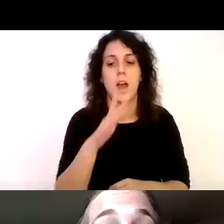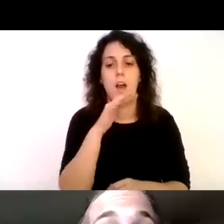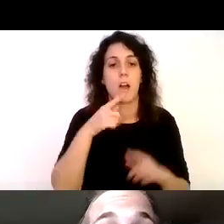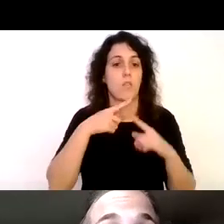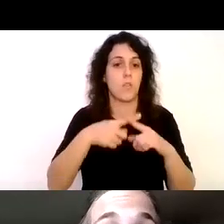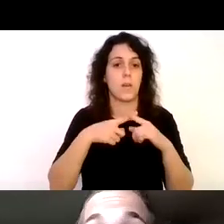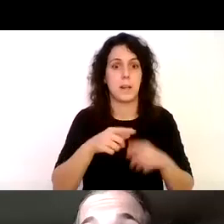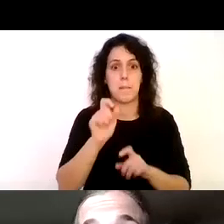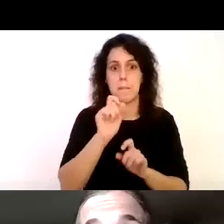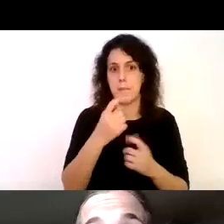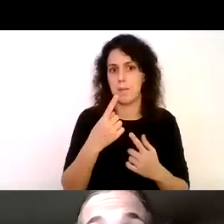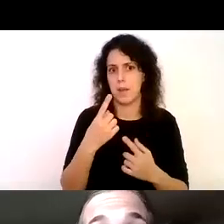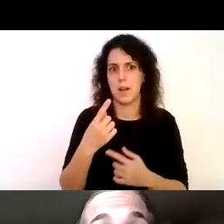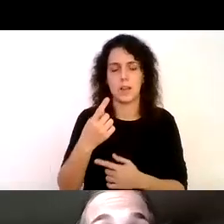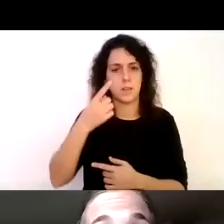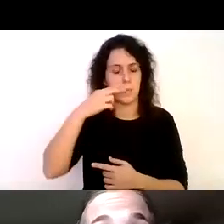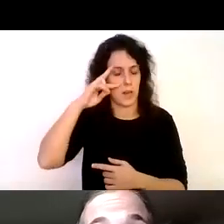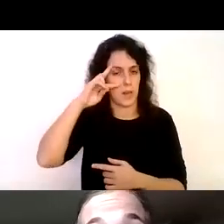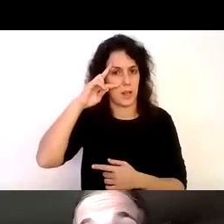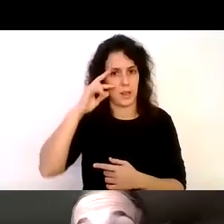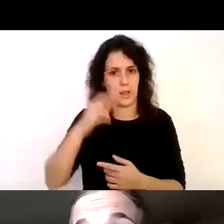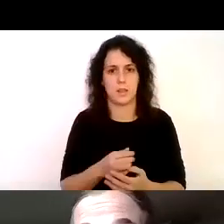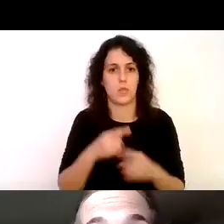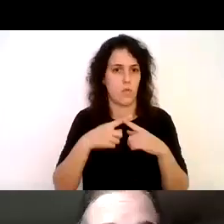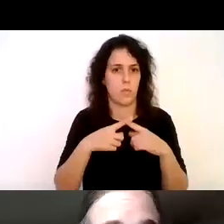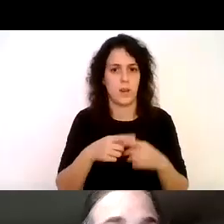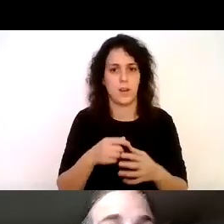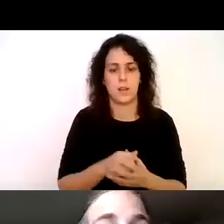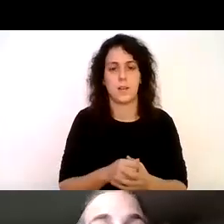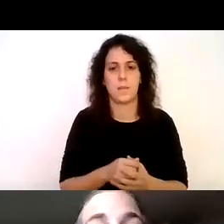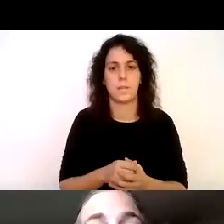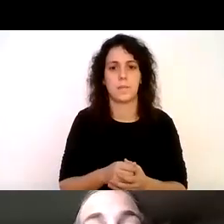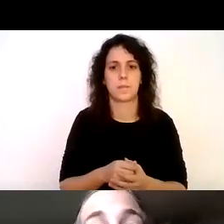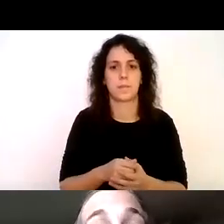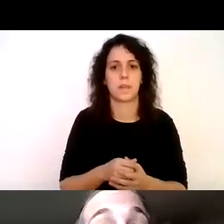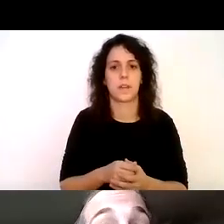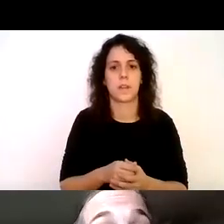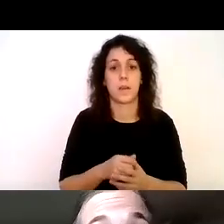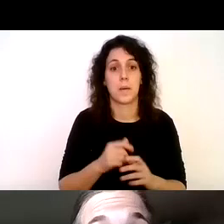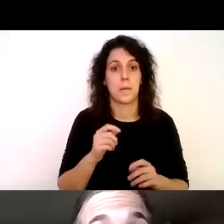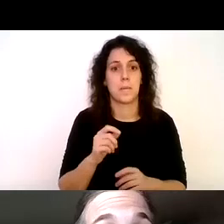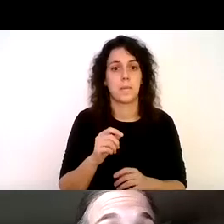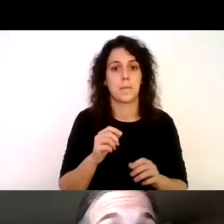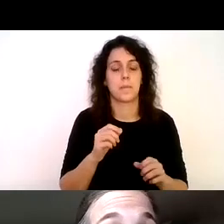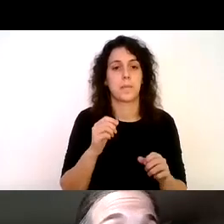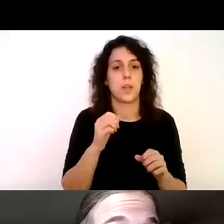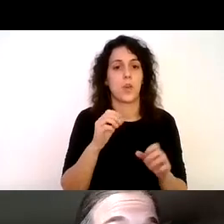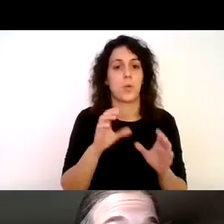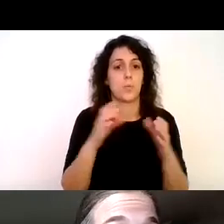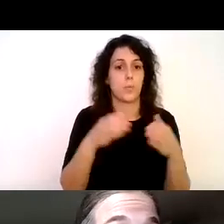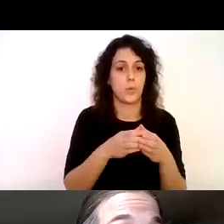expediciones que nos tocó trabajar con fue Project U-Turn que es una